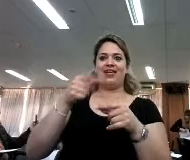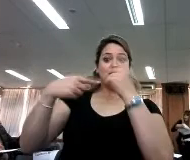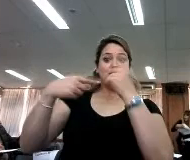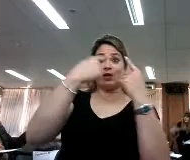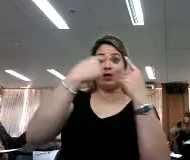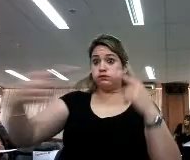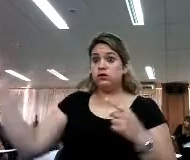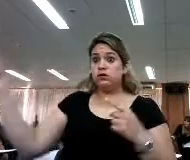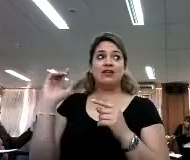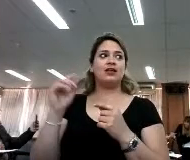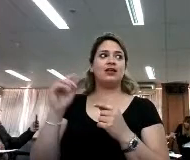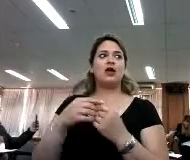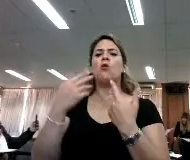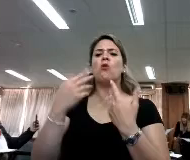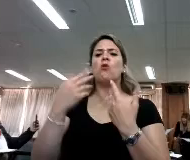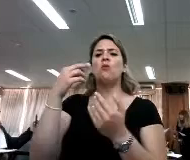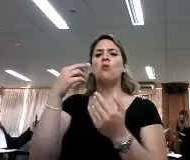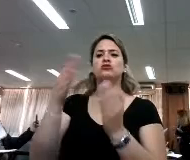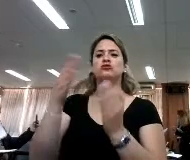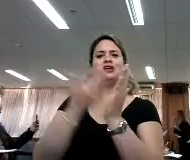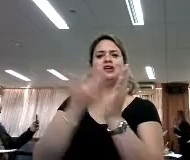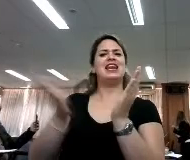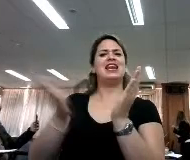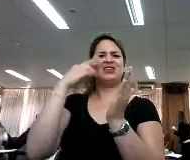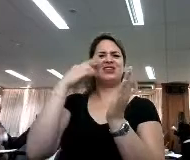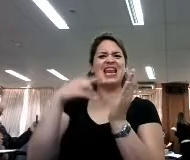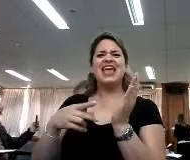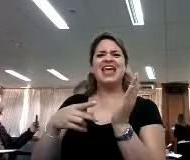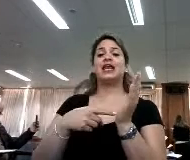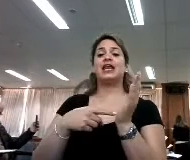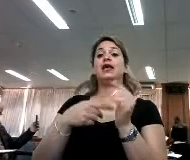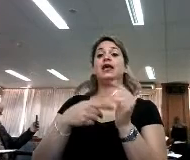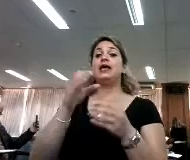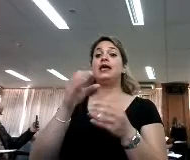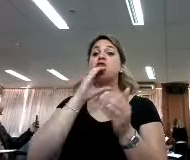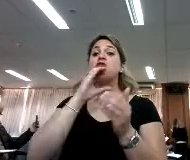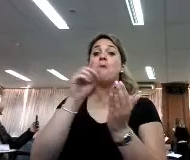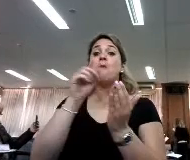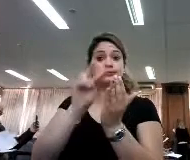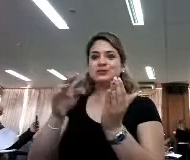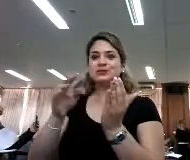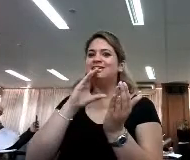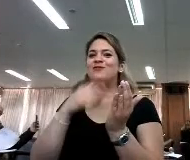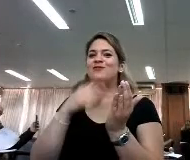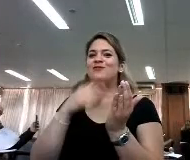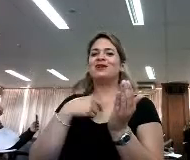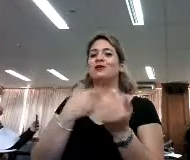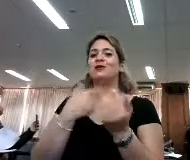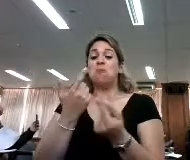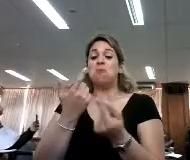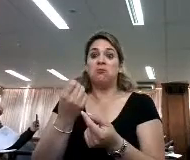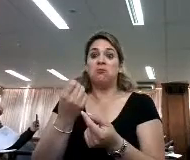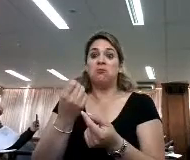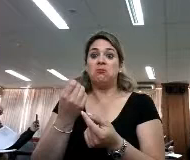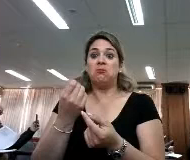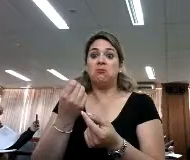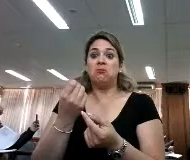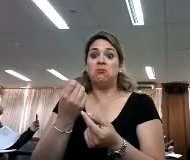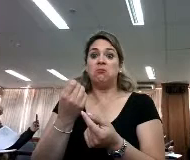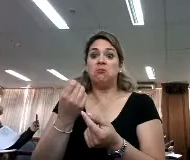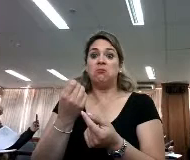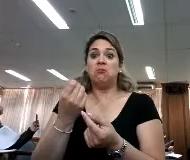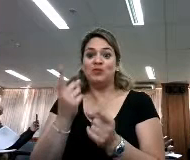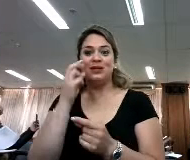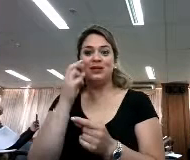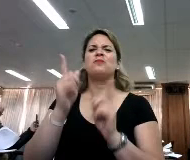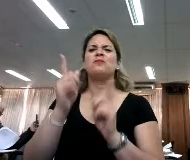leer revistas, nos permite leer cómics, un formato muy denostado. A mí me ha tocado dar